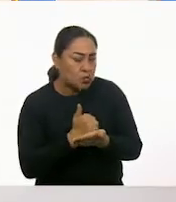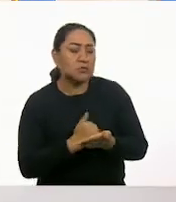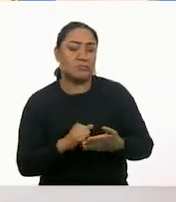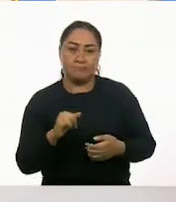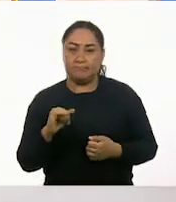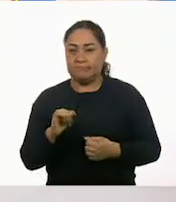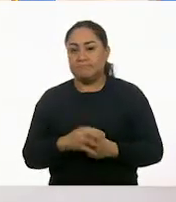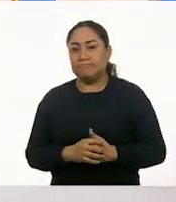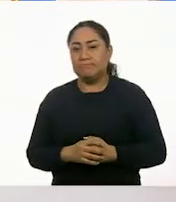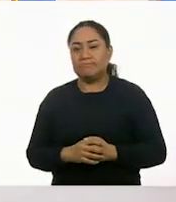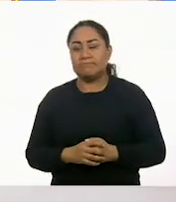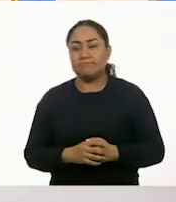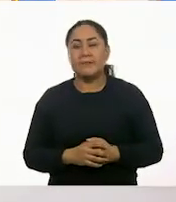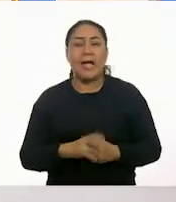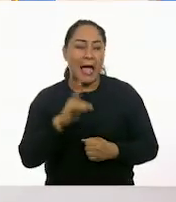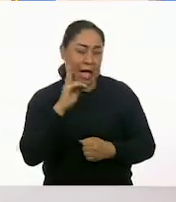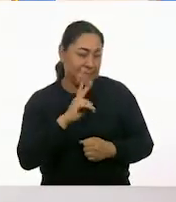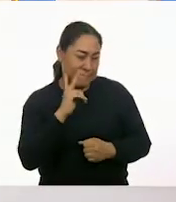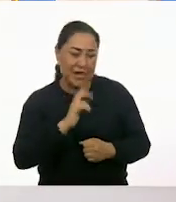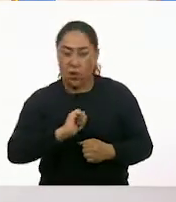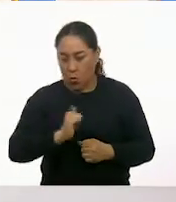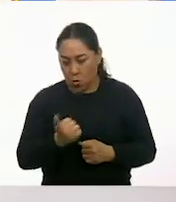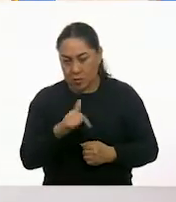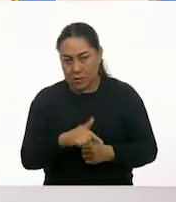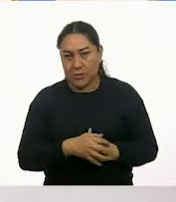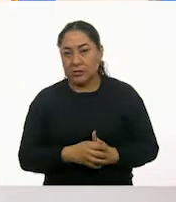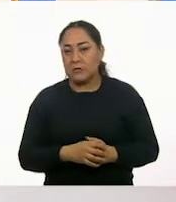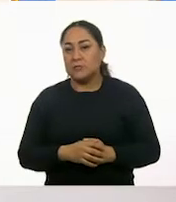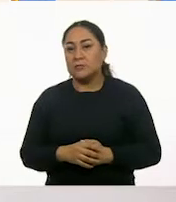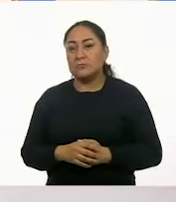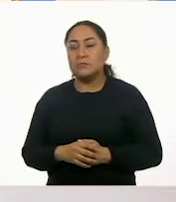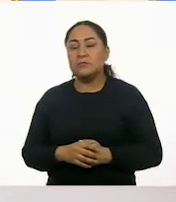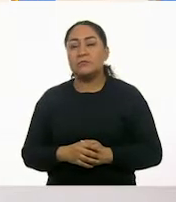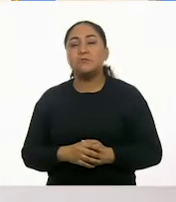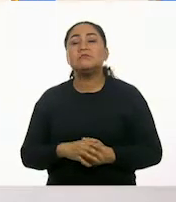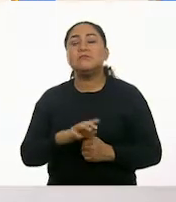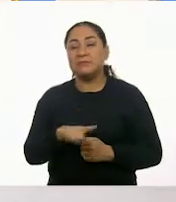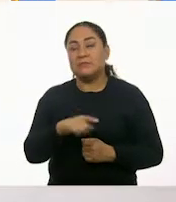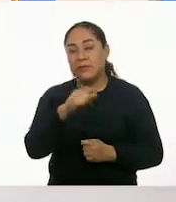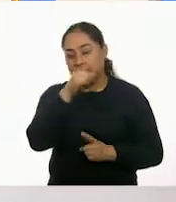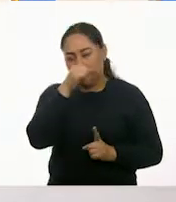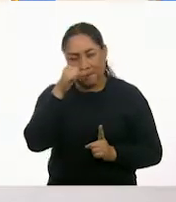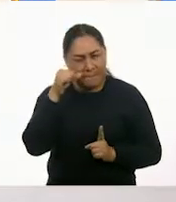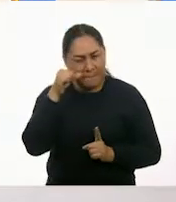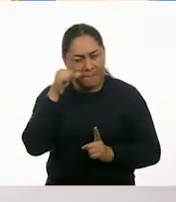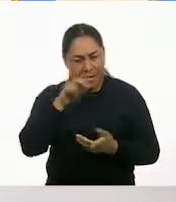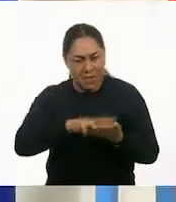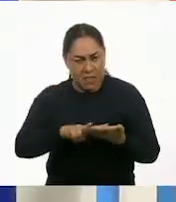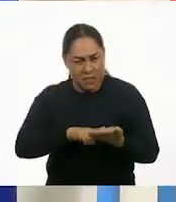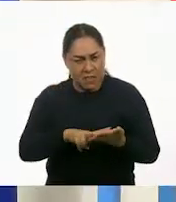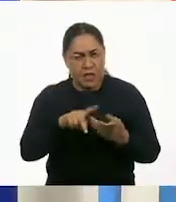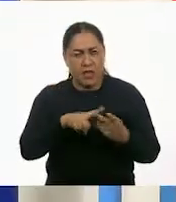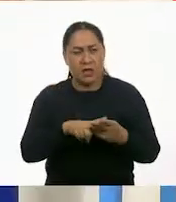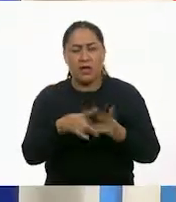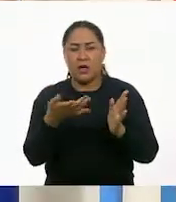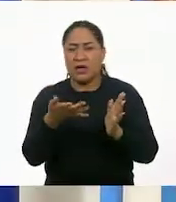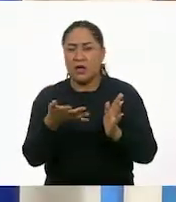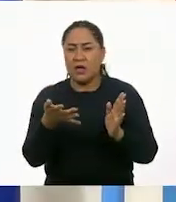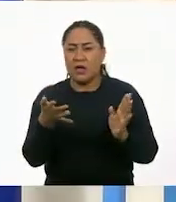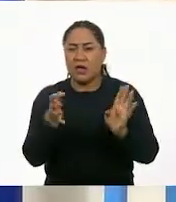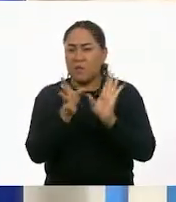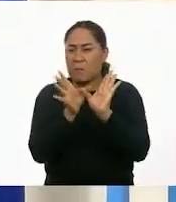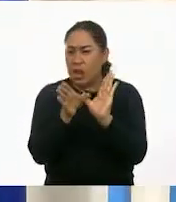salió. ¿Y si volteamos las otras para ver qué tenemos? A ver, yo volteo las verdes. Benito Juárez en las verdes. Mariposa